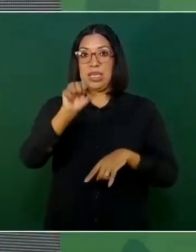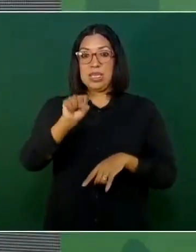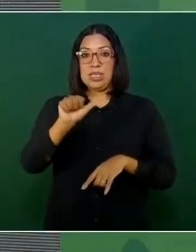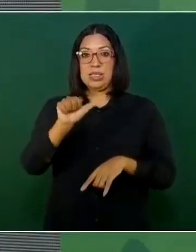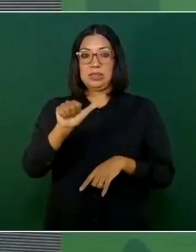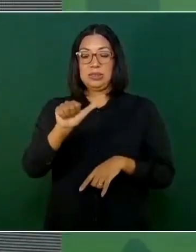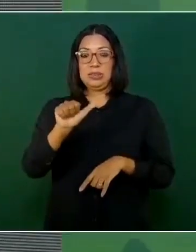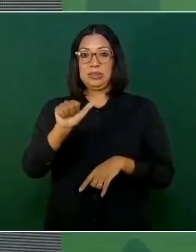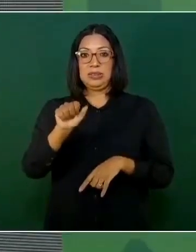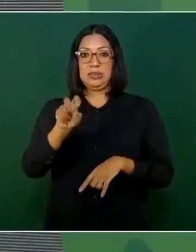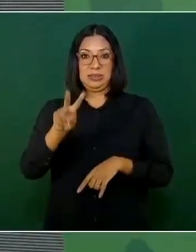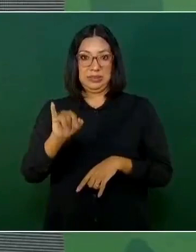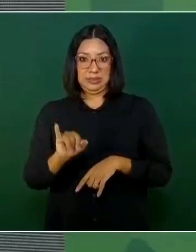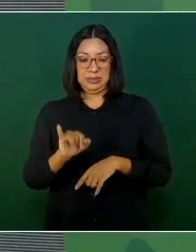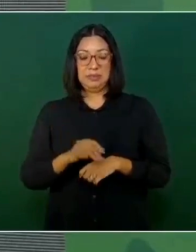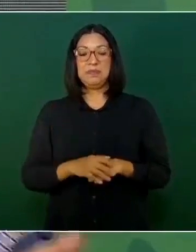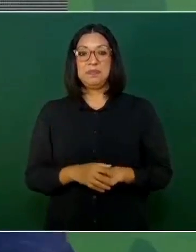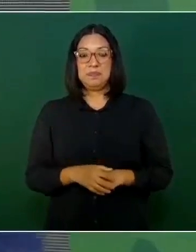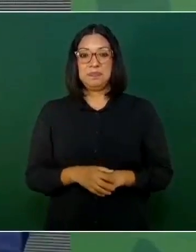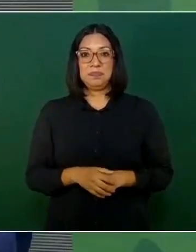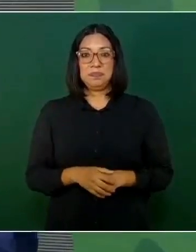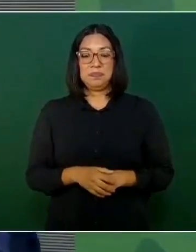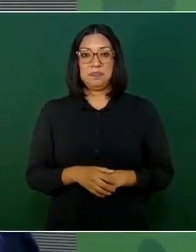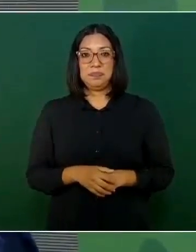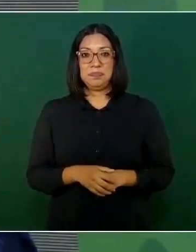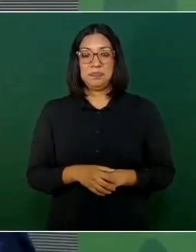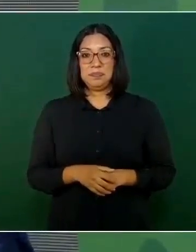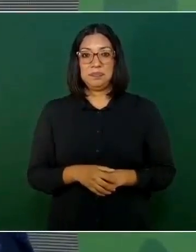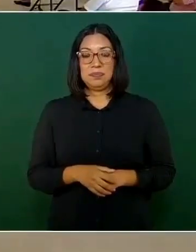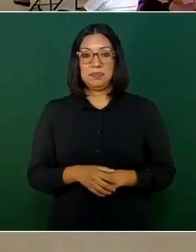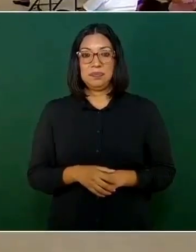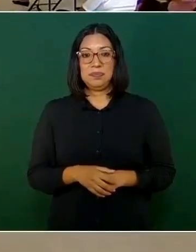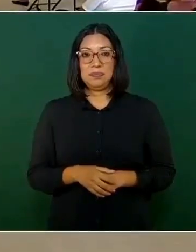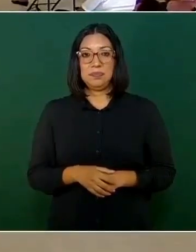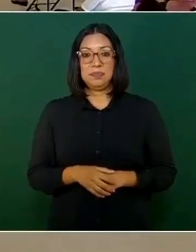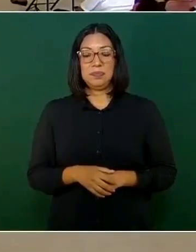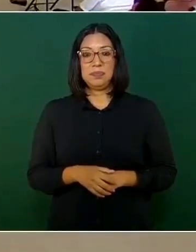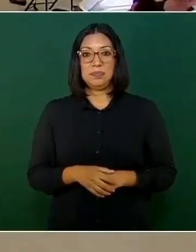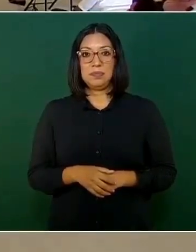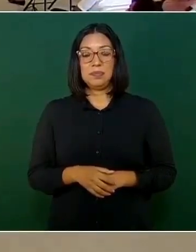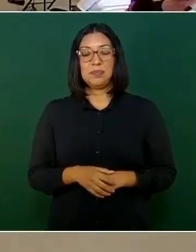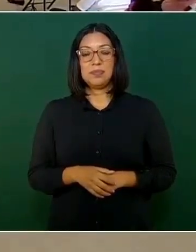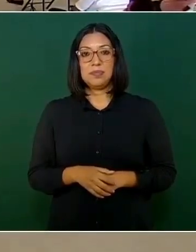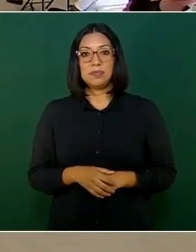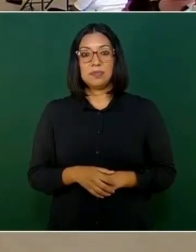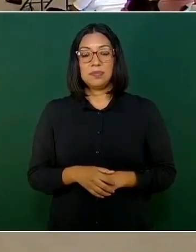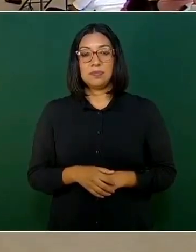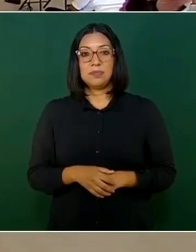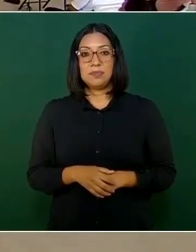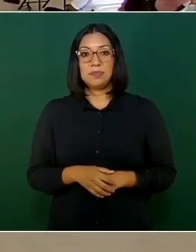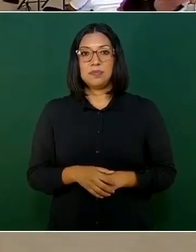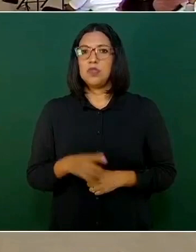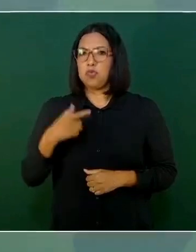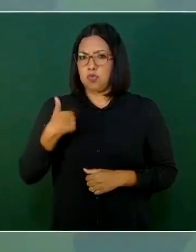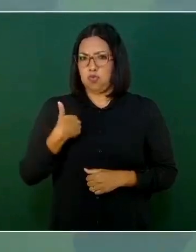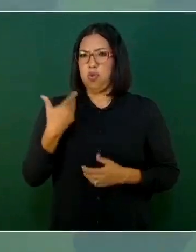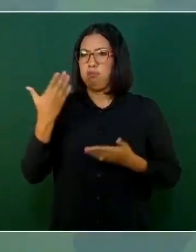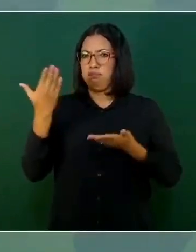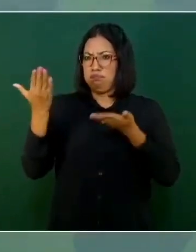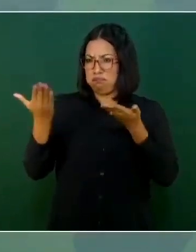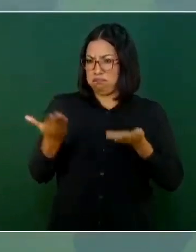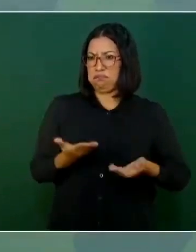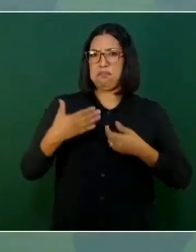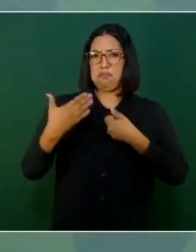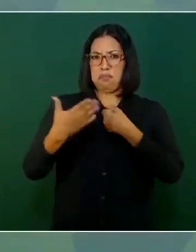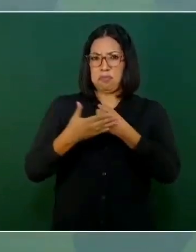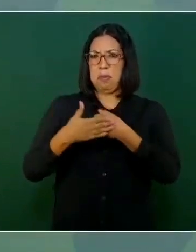¿Y se acaba de inaugurar en el Banco del Bienestar, presidente, en Carrillo Puerto? Sí, y como voy a seguir viniendo, pues aquí me vas a